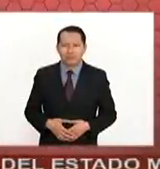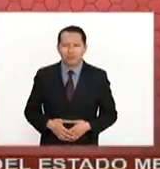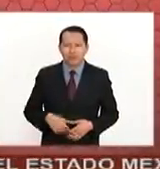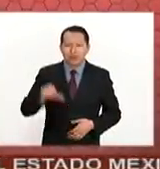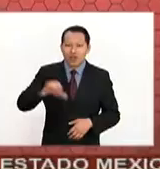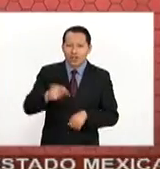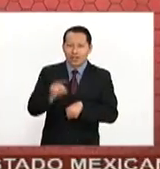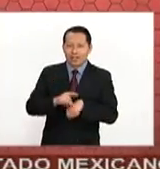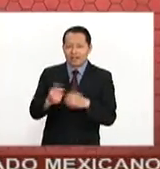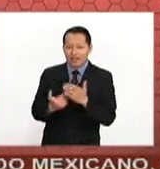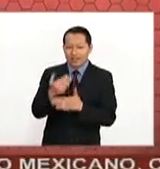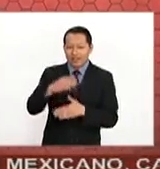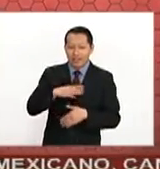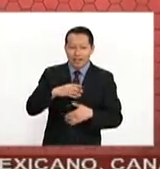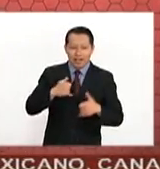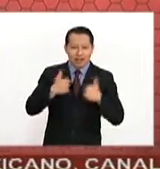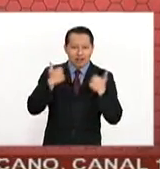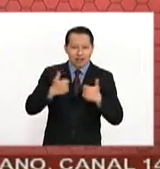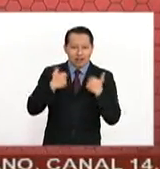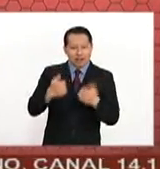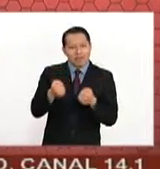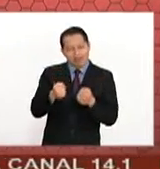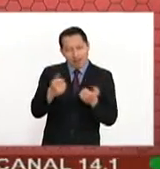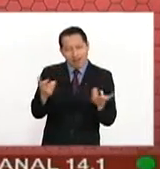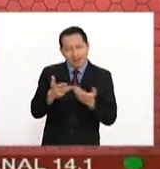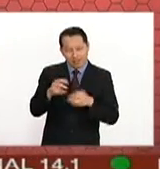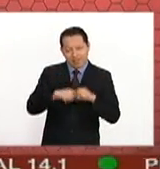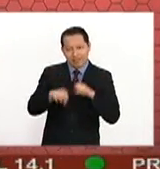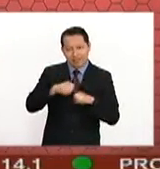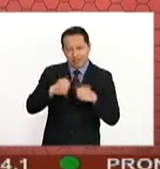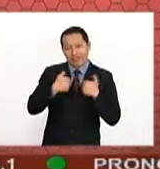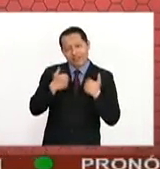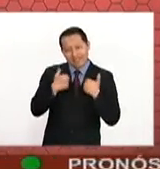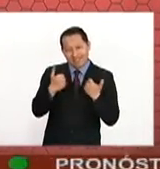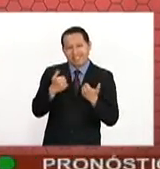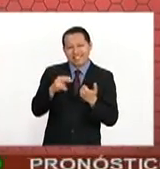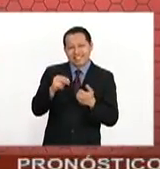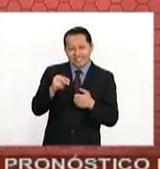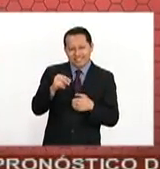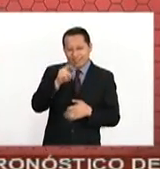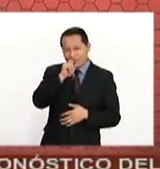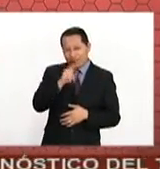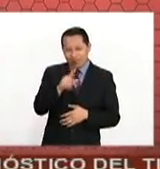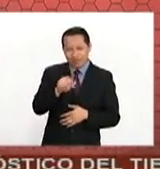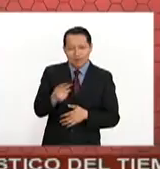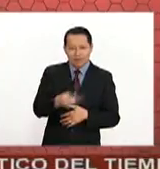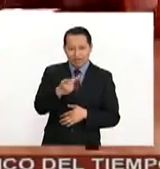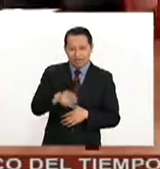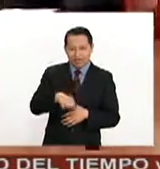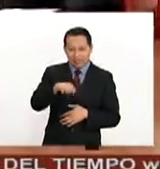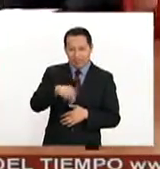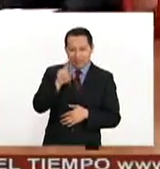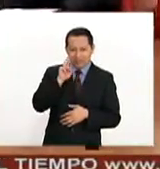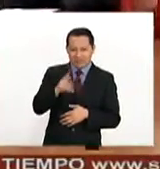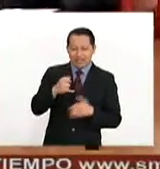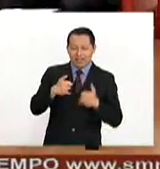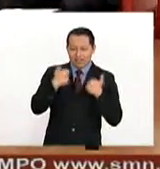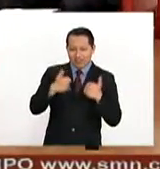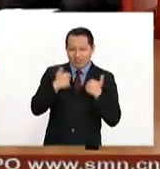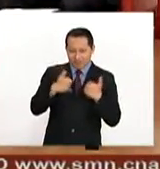Esta mañana tenemos a un muchacho muy emprendedor, muchacho ya nos... no, no te vamos a apuntar la edad, pero te ves muy joven.